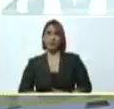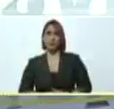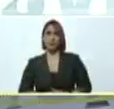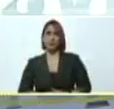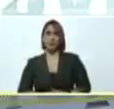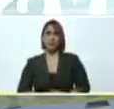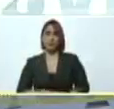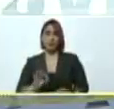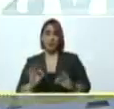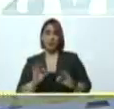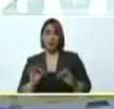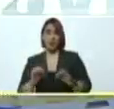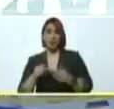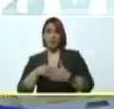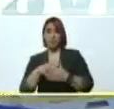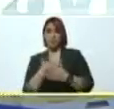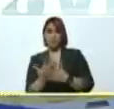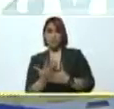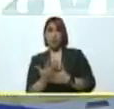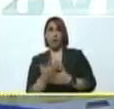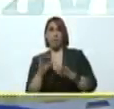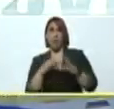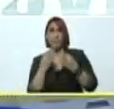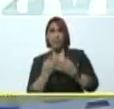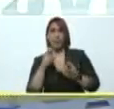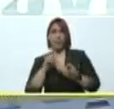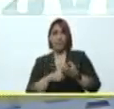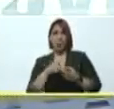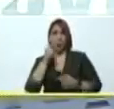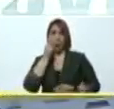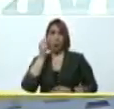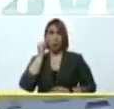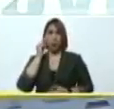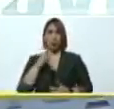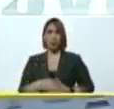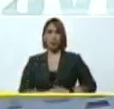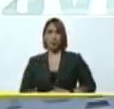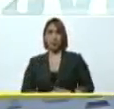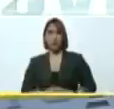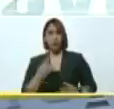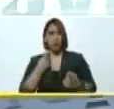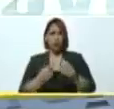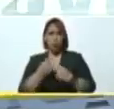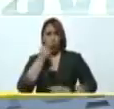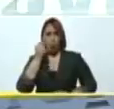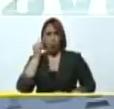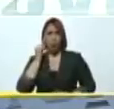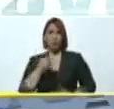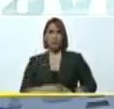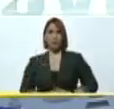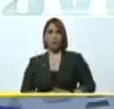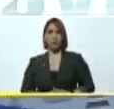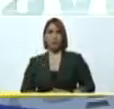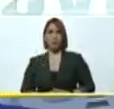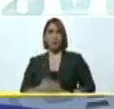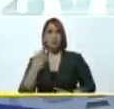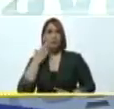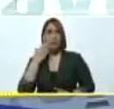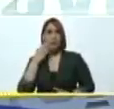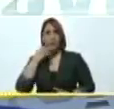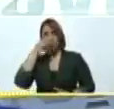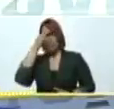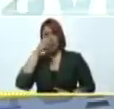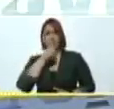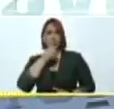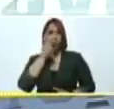prepárese con su familia, con su esposo, con su esposa, con su novio, con su novia, con su madre, padre,